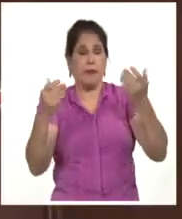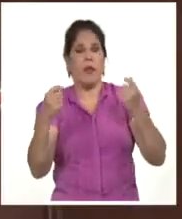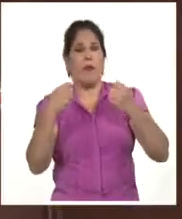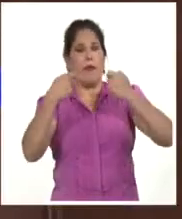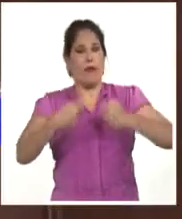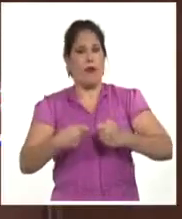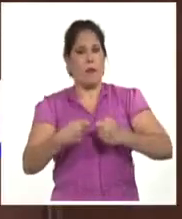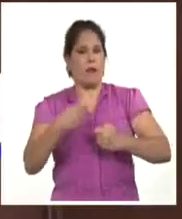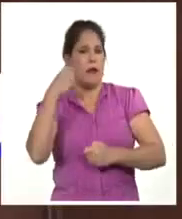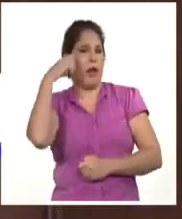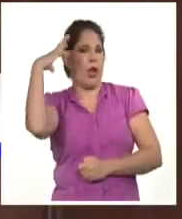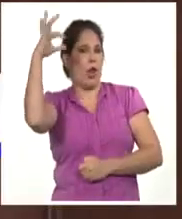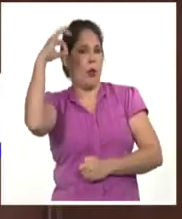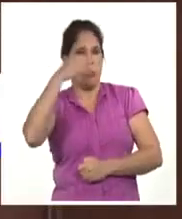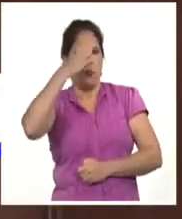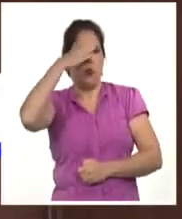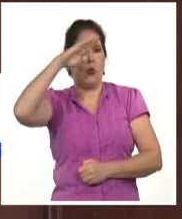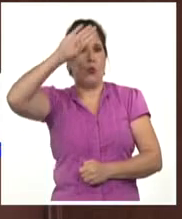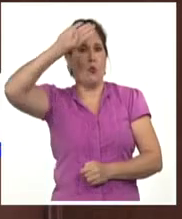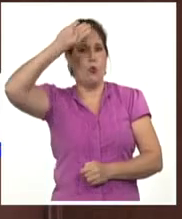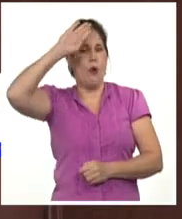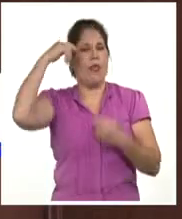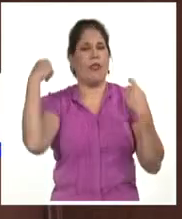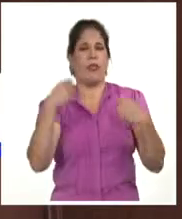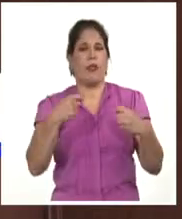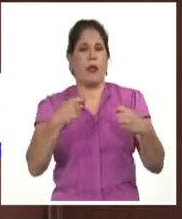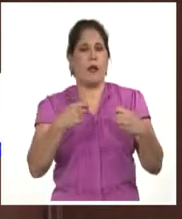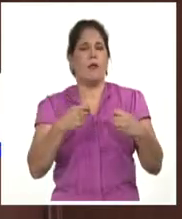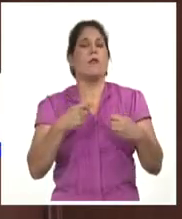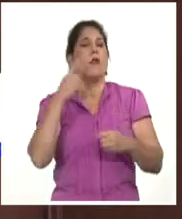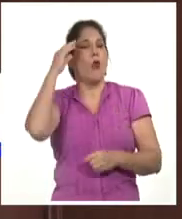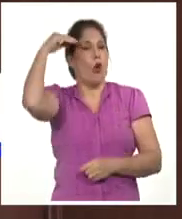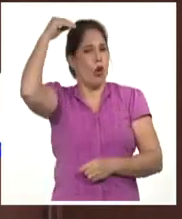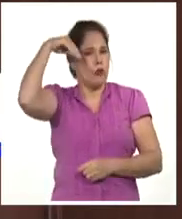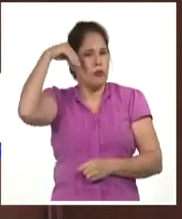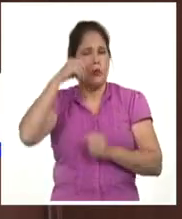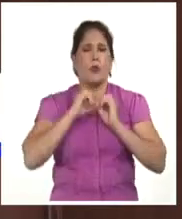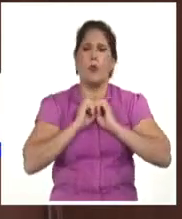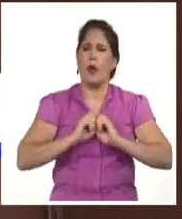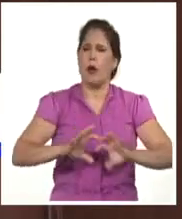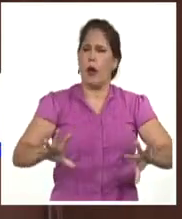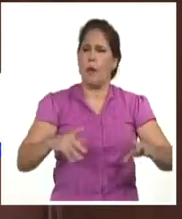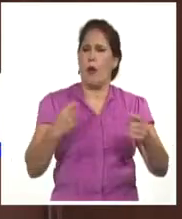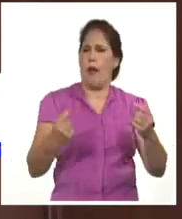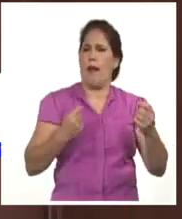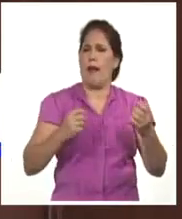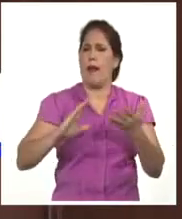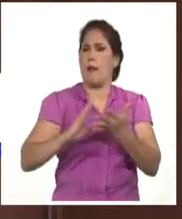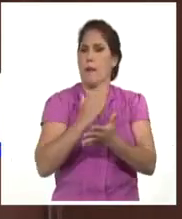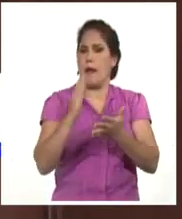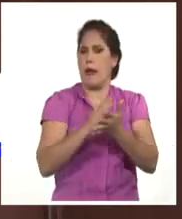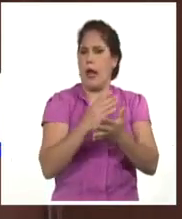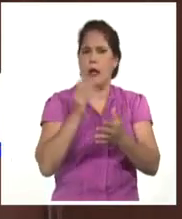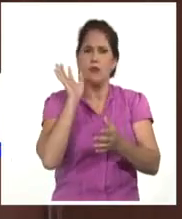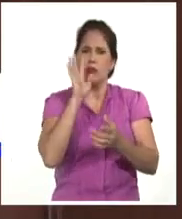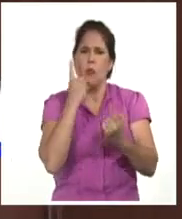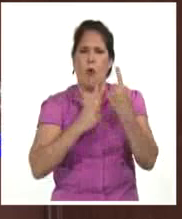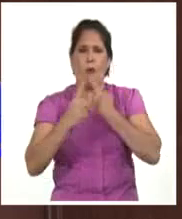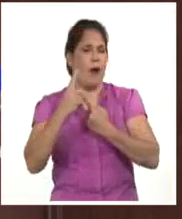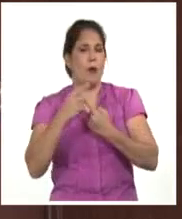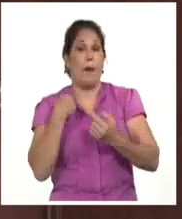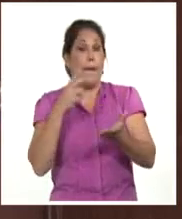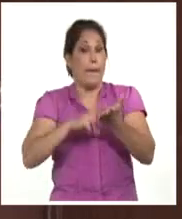firmeza ideológica y además la actitud consciente, la ejemplaridad y la combatividad de todos nuestros